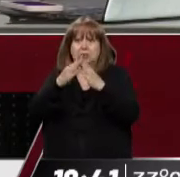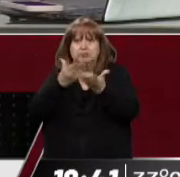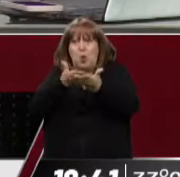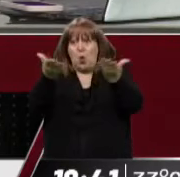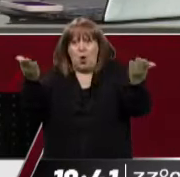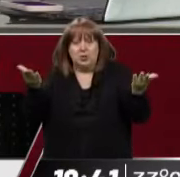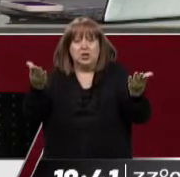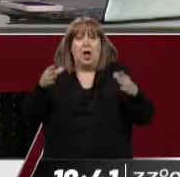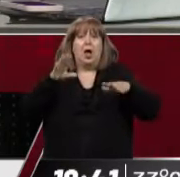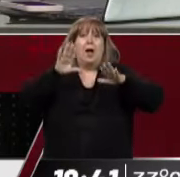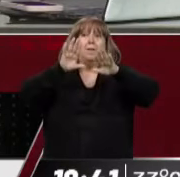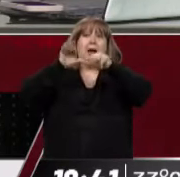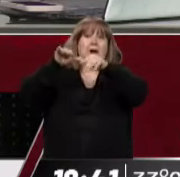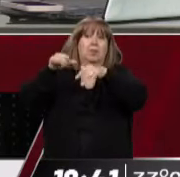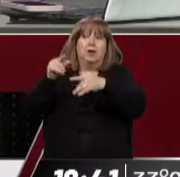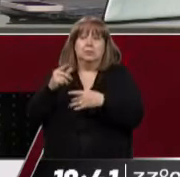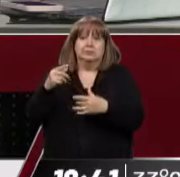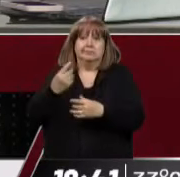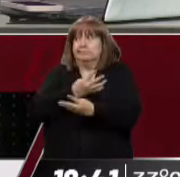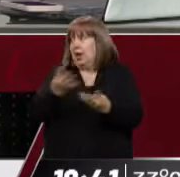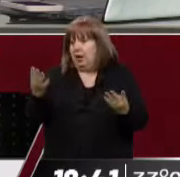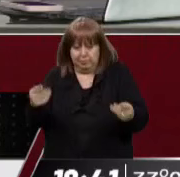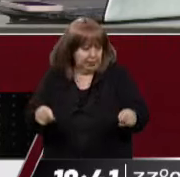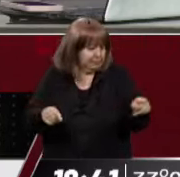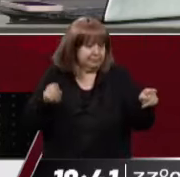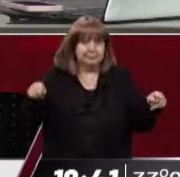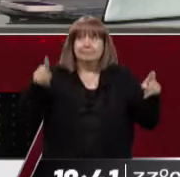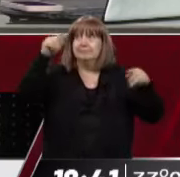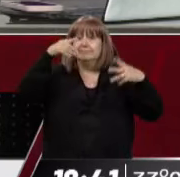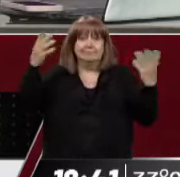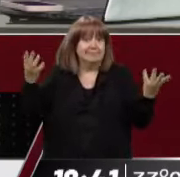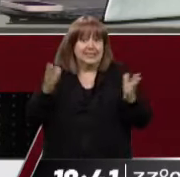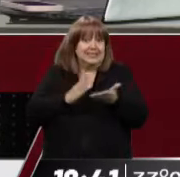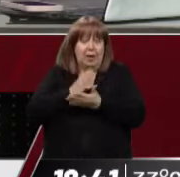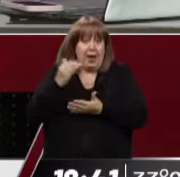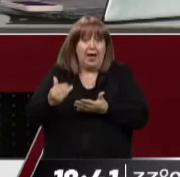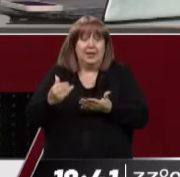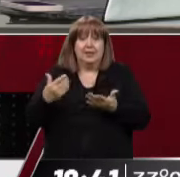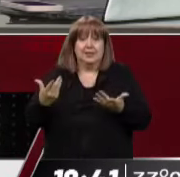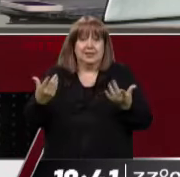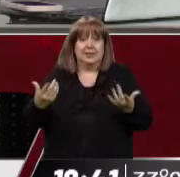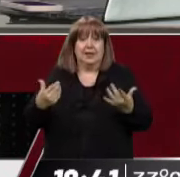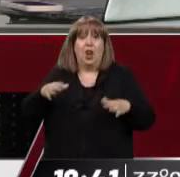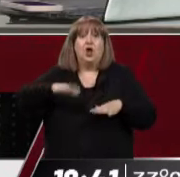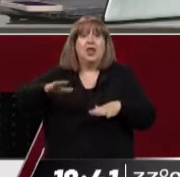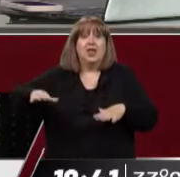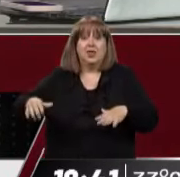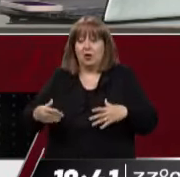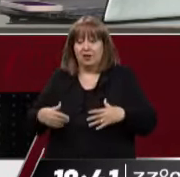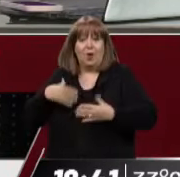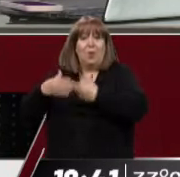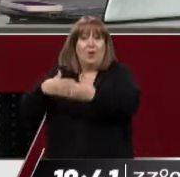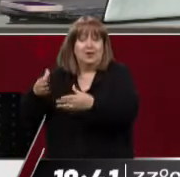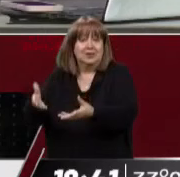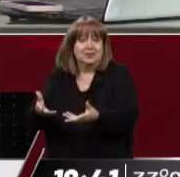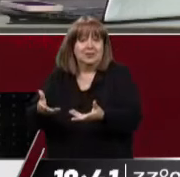eso. Pero bueno, palomas, por ejemplo, uno todo el tiempo está rodeado de estas aves o los pavos por ahí donde vas, las granjas, además los chicos, digo, no es algo